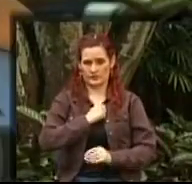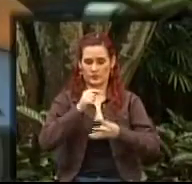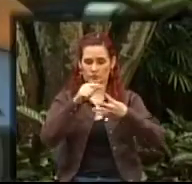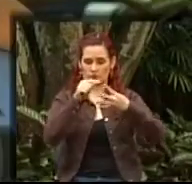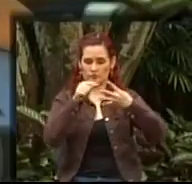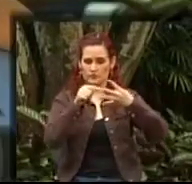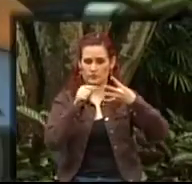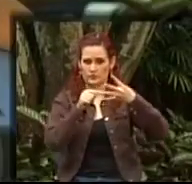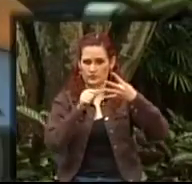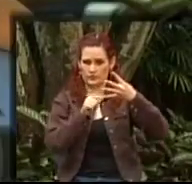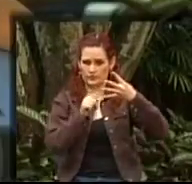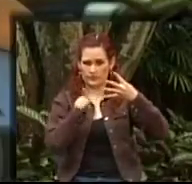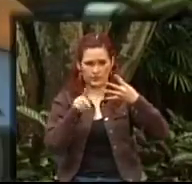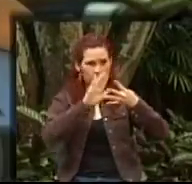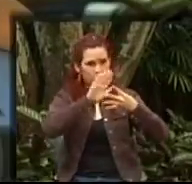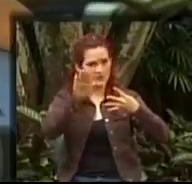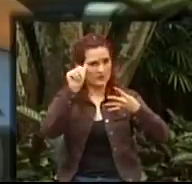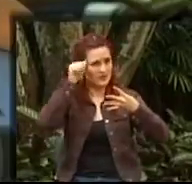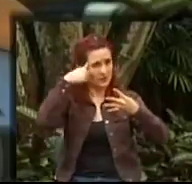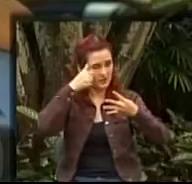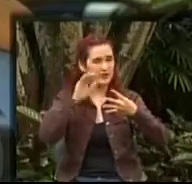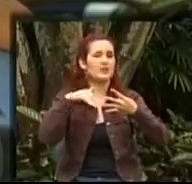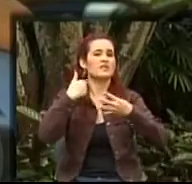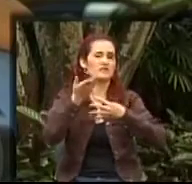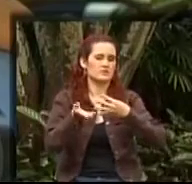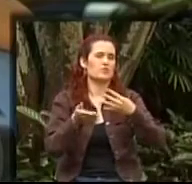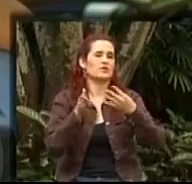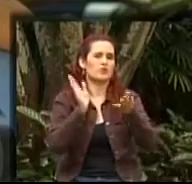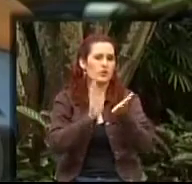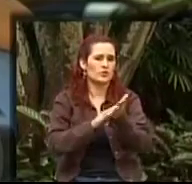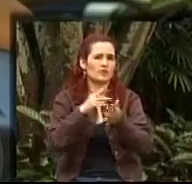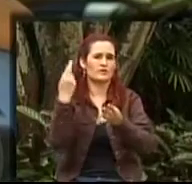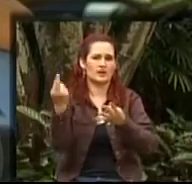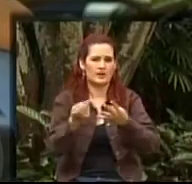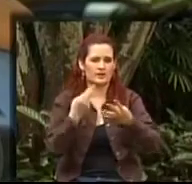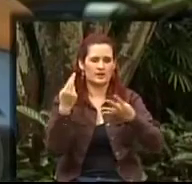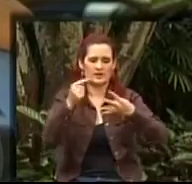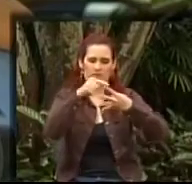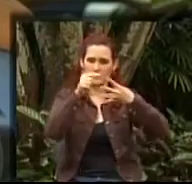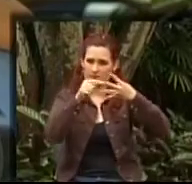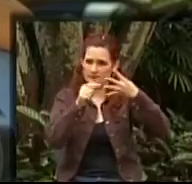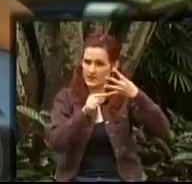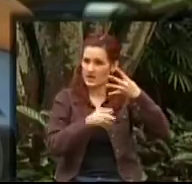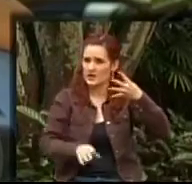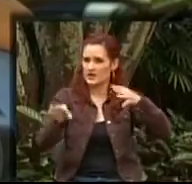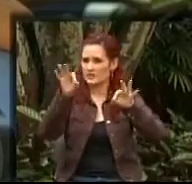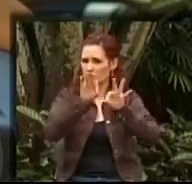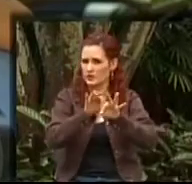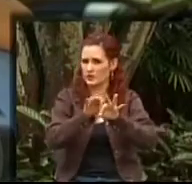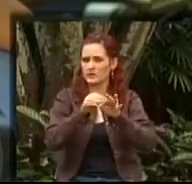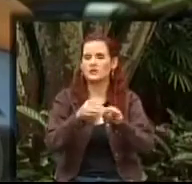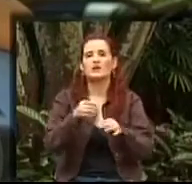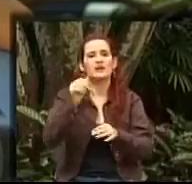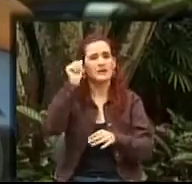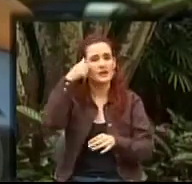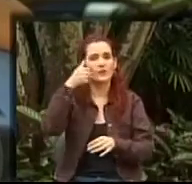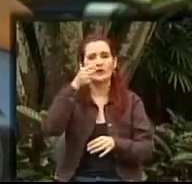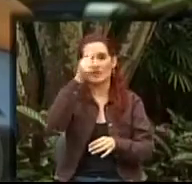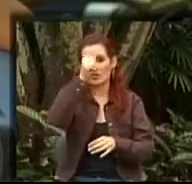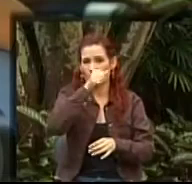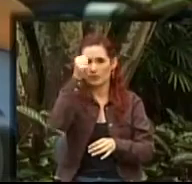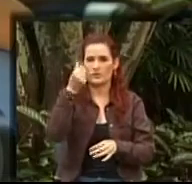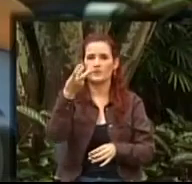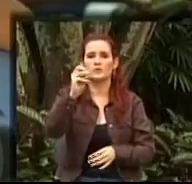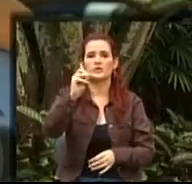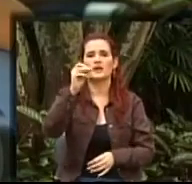Cuatro claves. Rapiditas y las estaremos recordando a propósito del Día Mundial del Corazón, que es el domingo 30 de septiembre, y que tendrá el Medellín Caminata